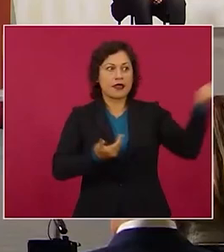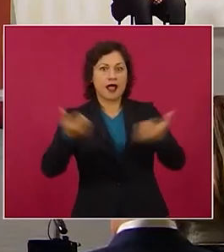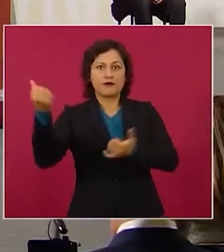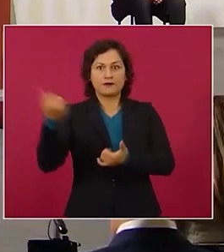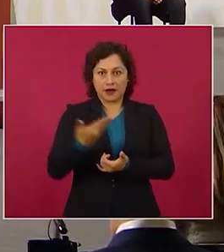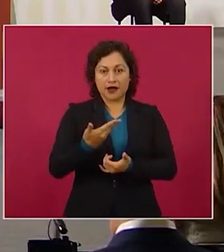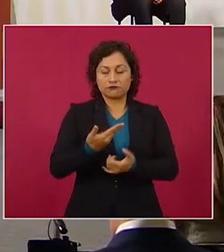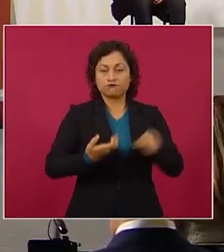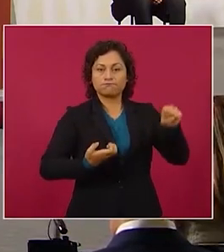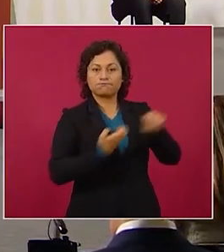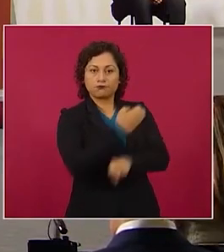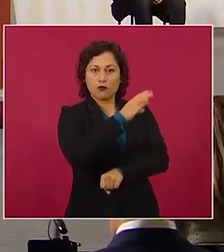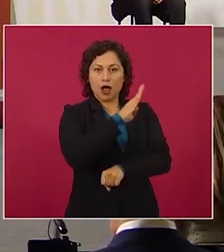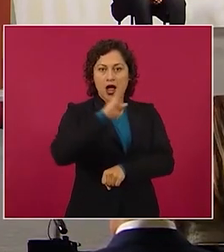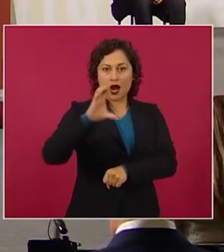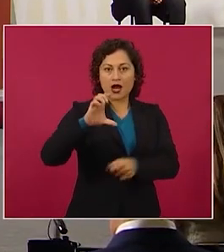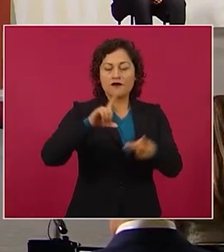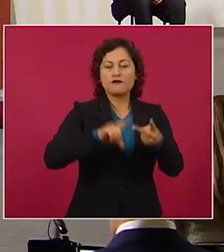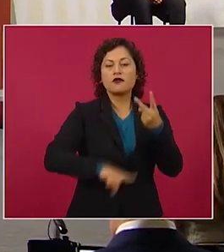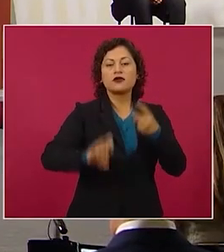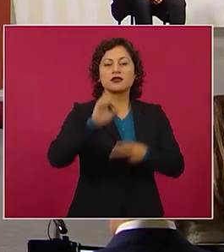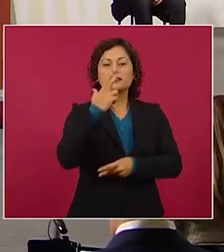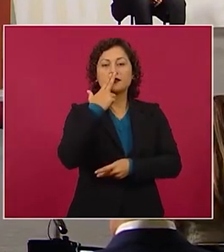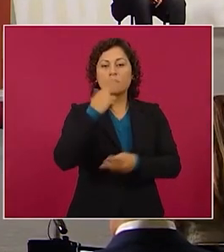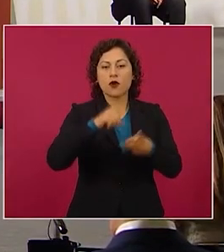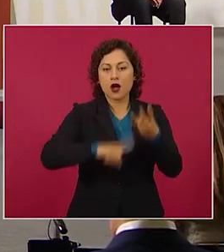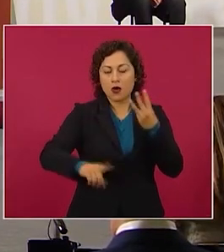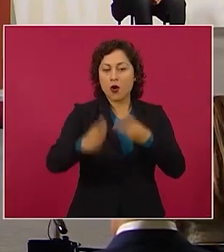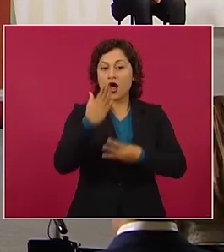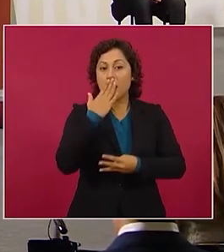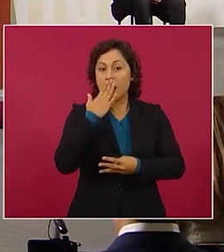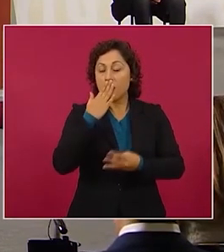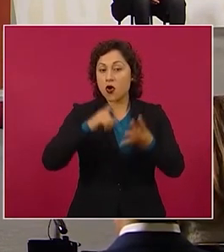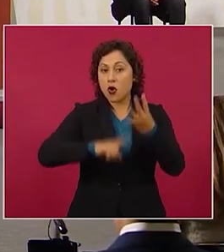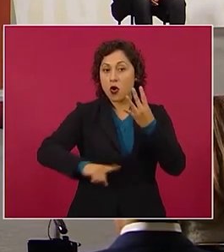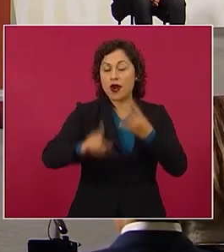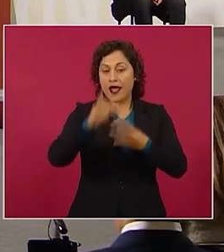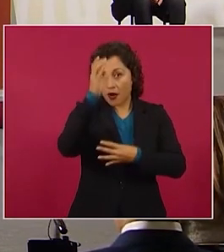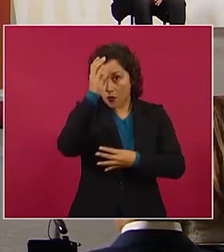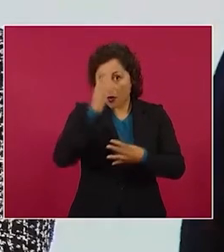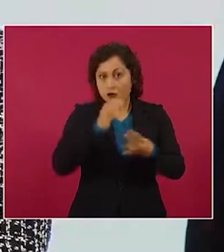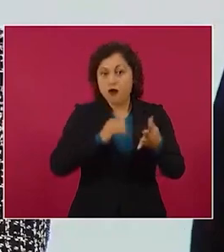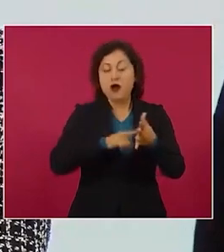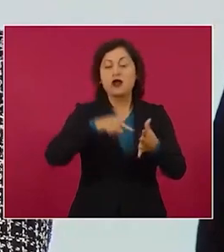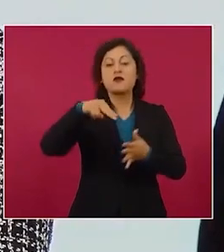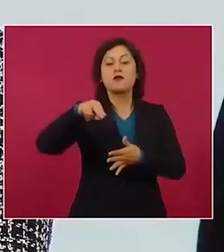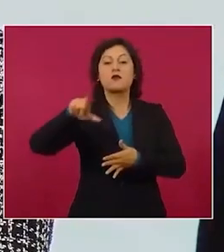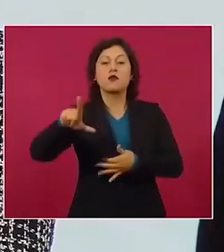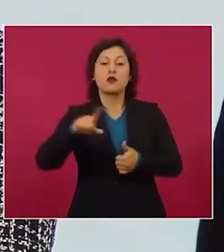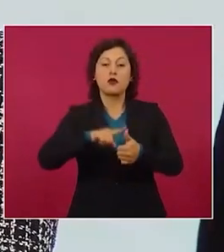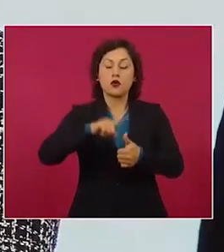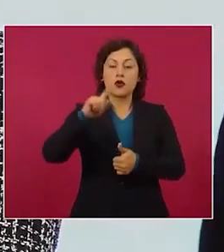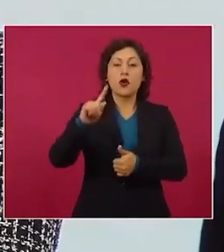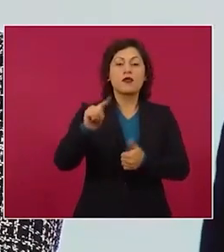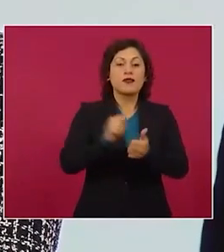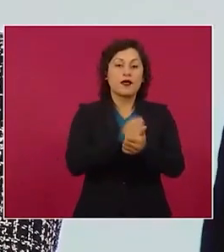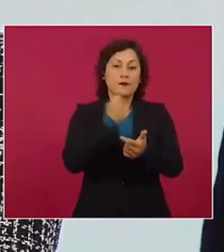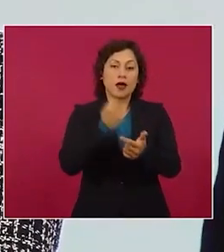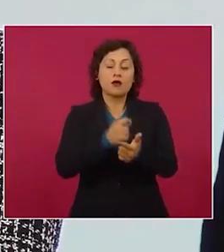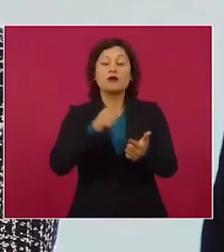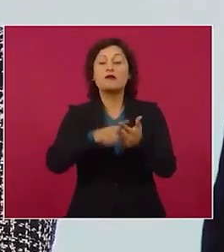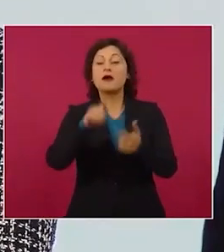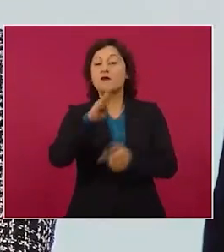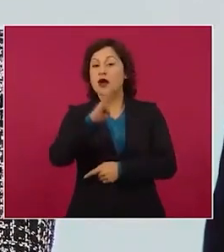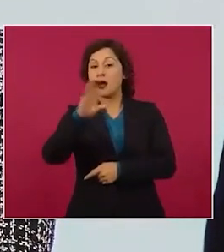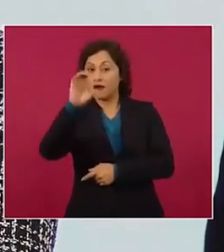California, Chihuahua, Sonora, Coahuila, Nuevo León, Tamaulipas y Baja California Sur.